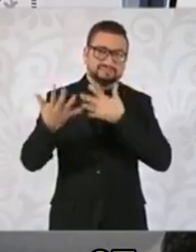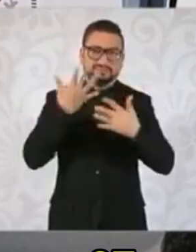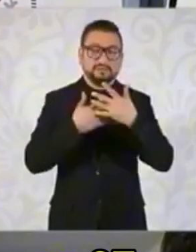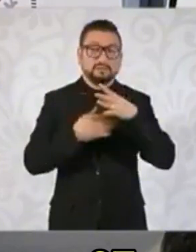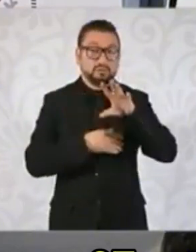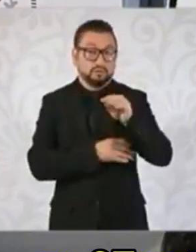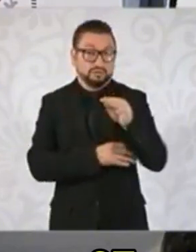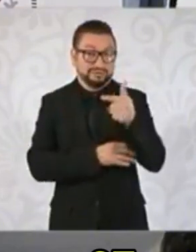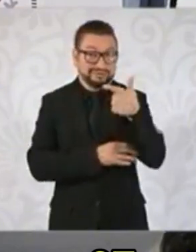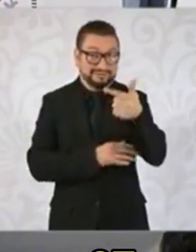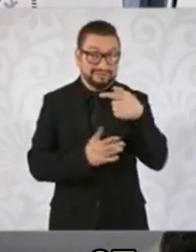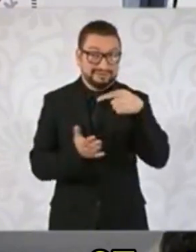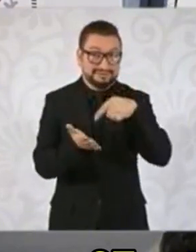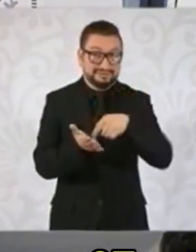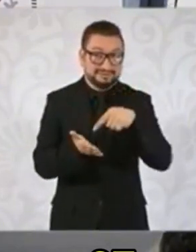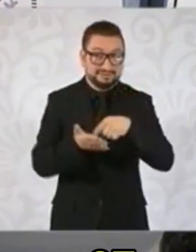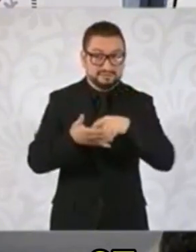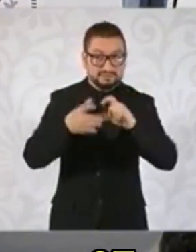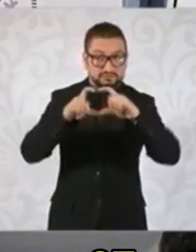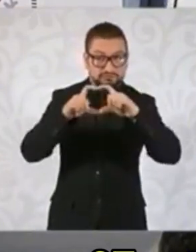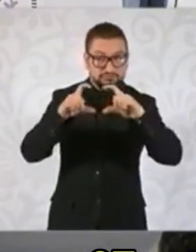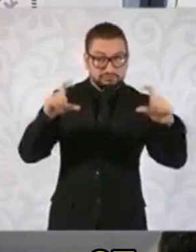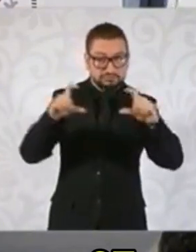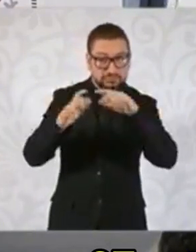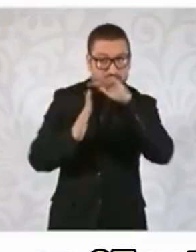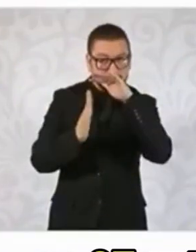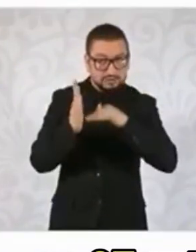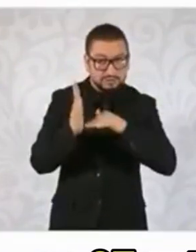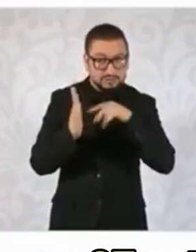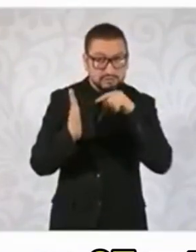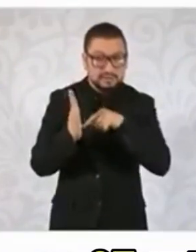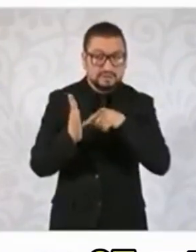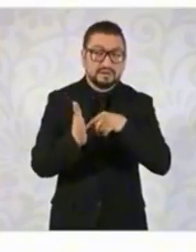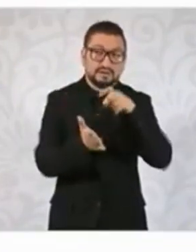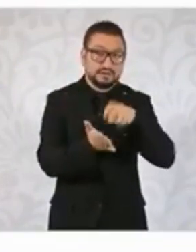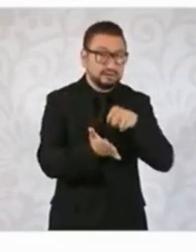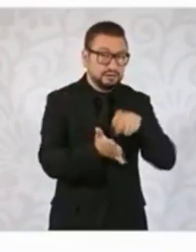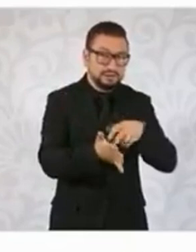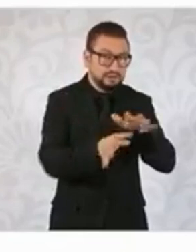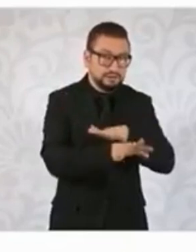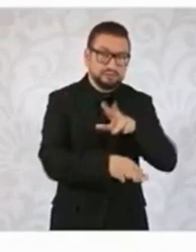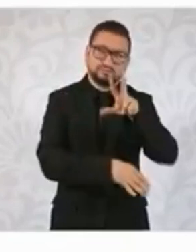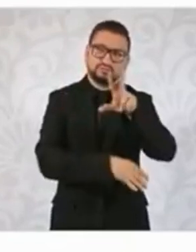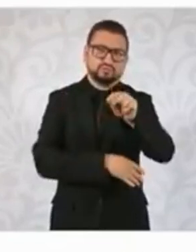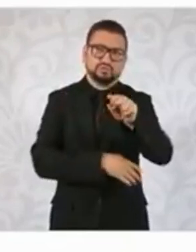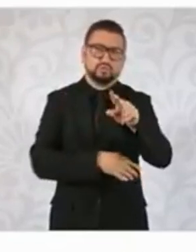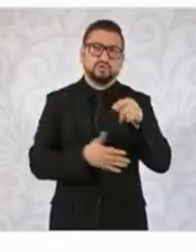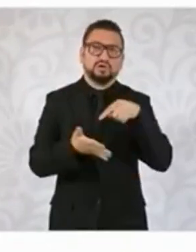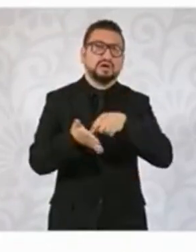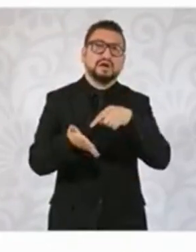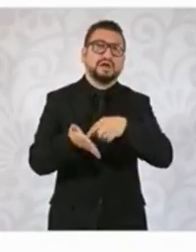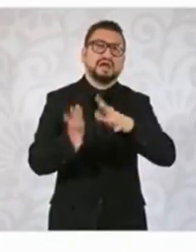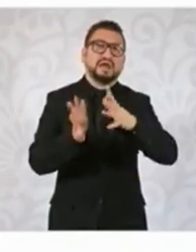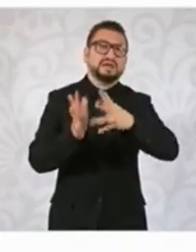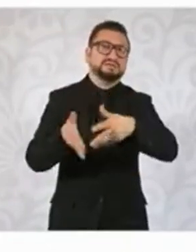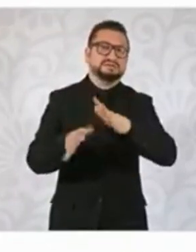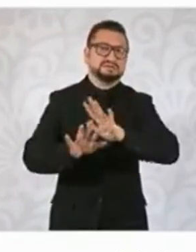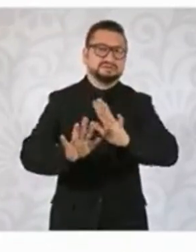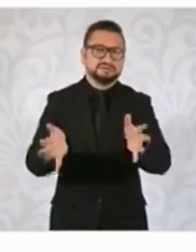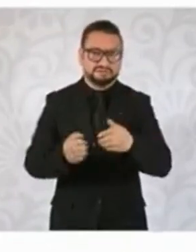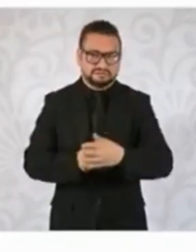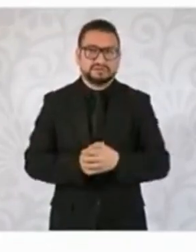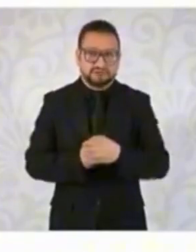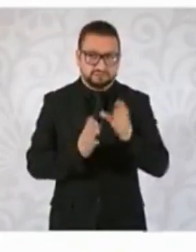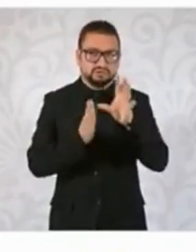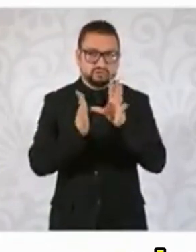97 este párrafo no fue objeto de la reforma. Eso ya estaba en la